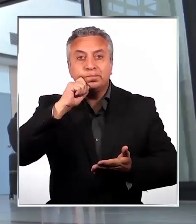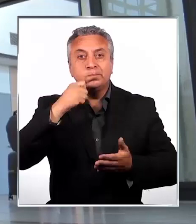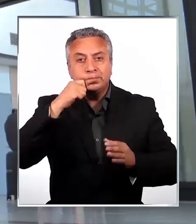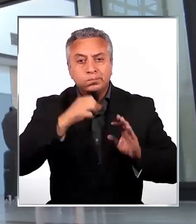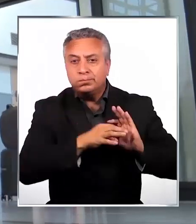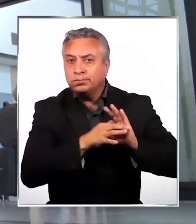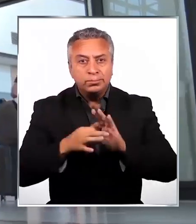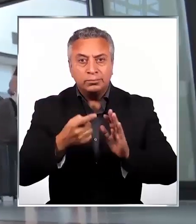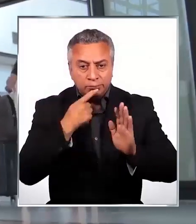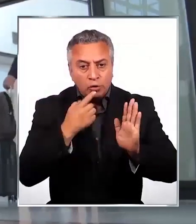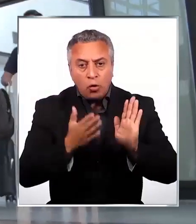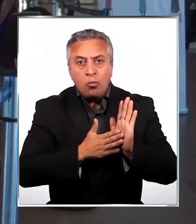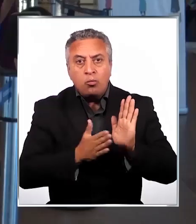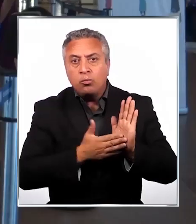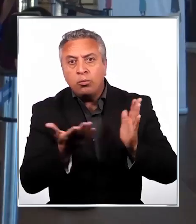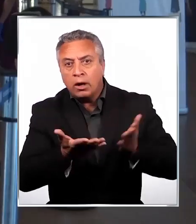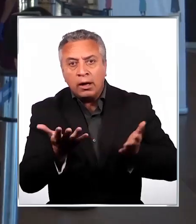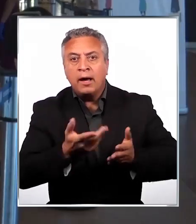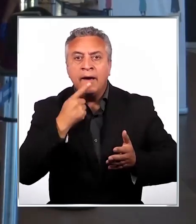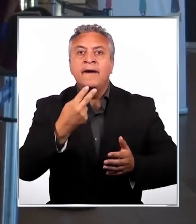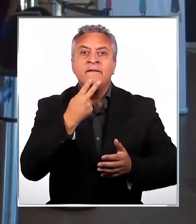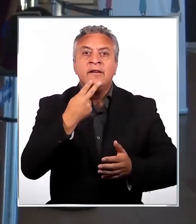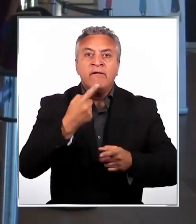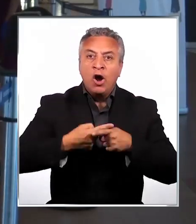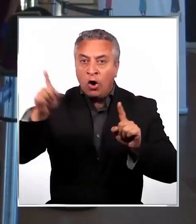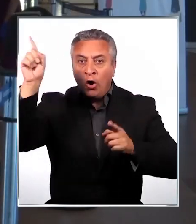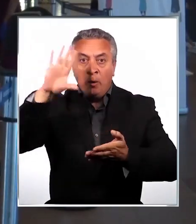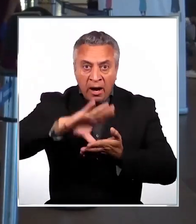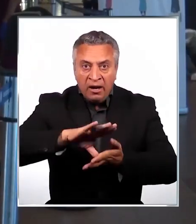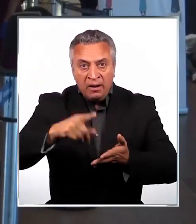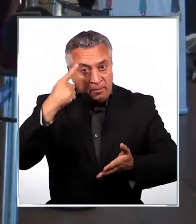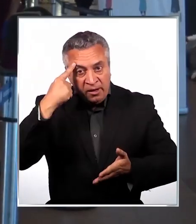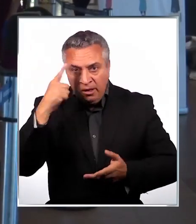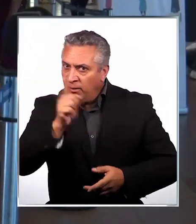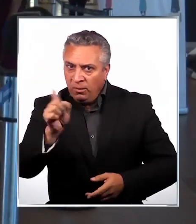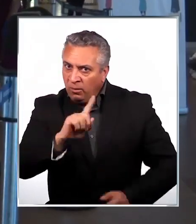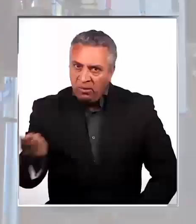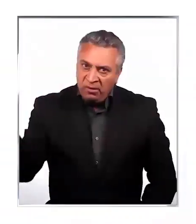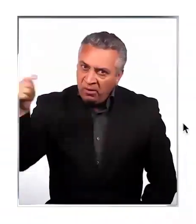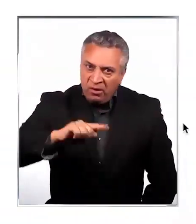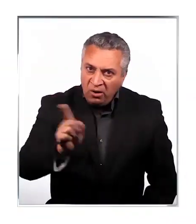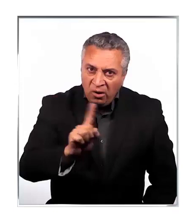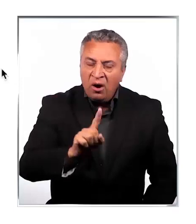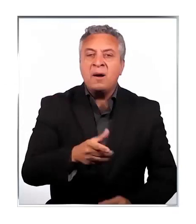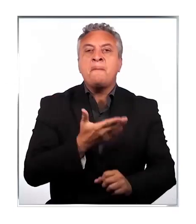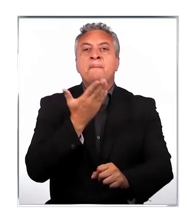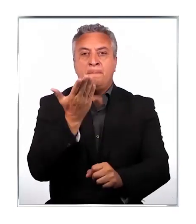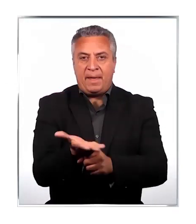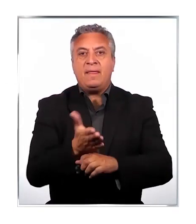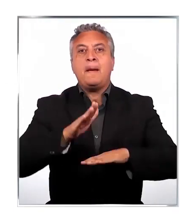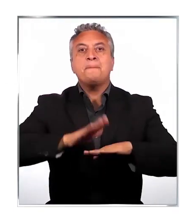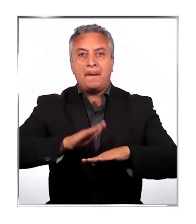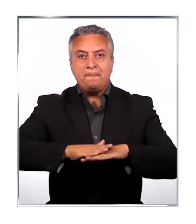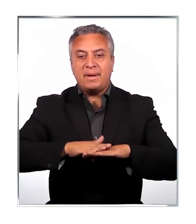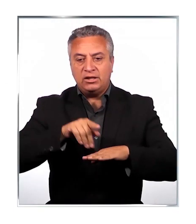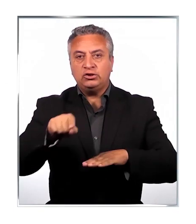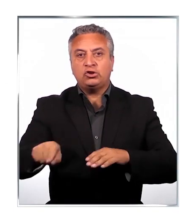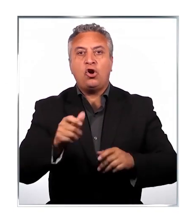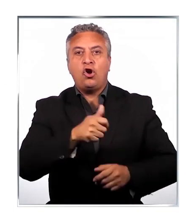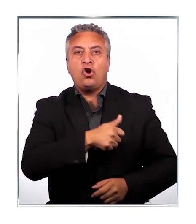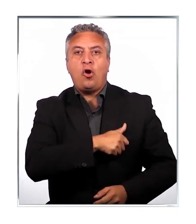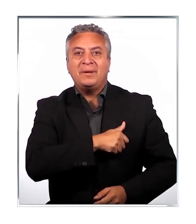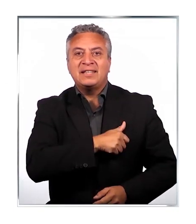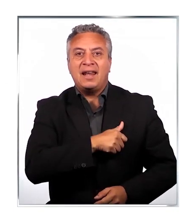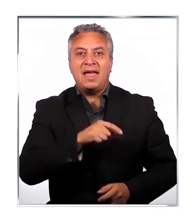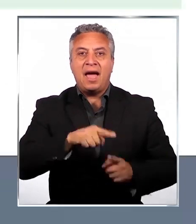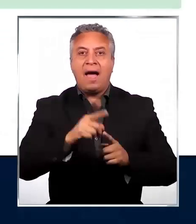fundadas para salir de Chile o tenga residencia en otro país y no planea regresar, deberá solicitar un permiso en comisaría virtual.